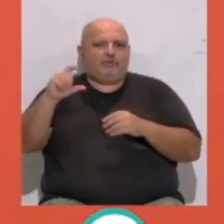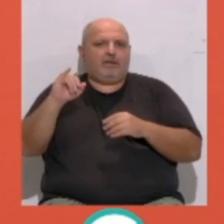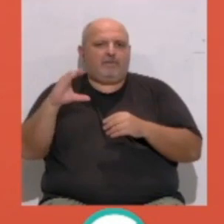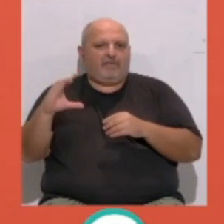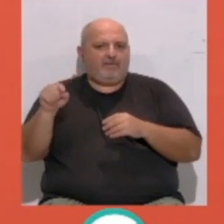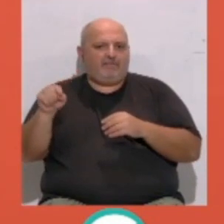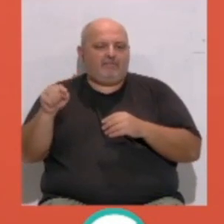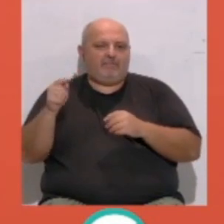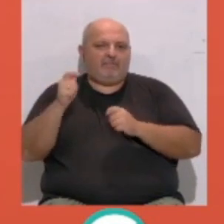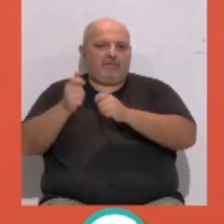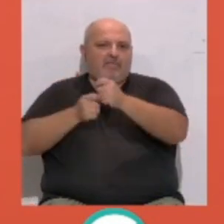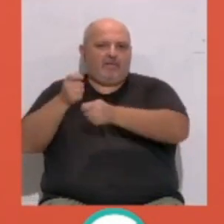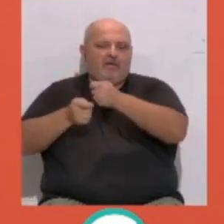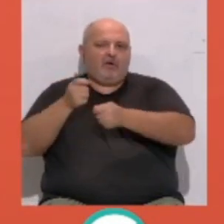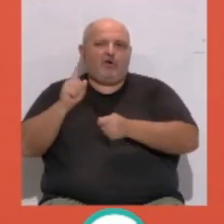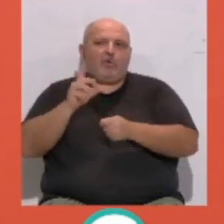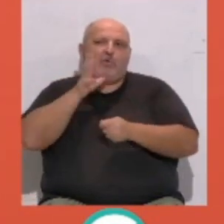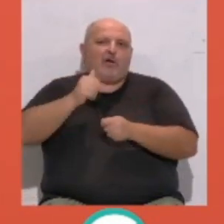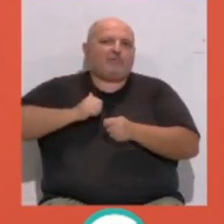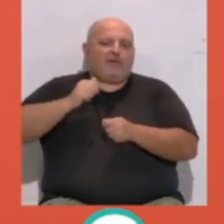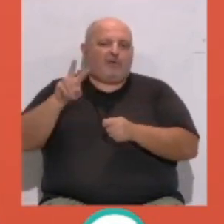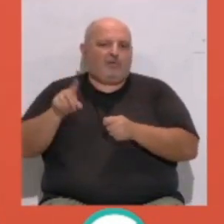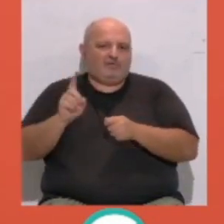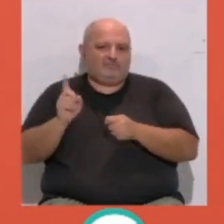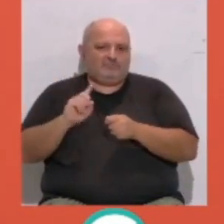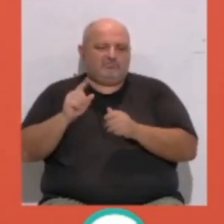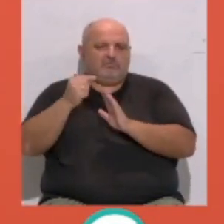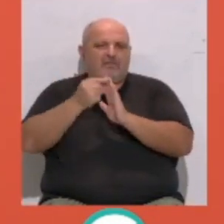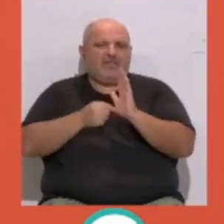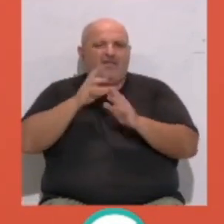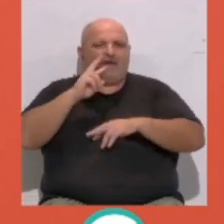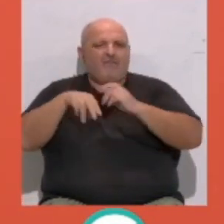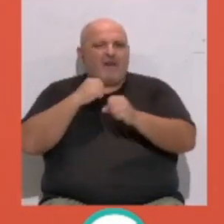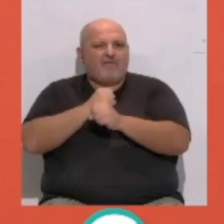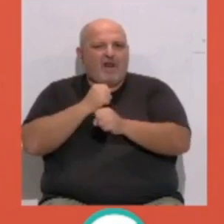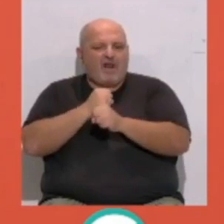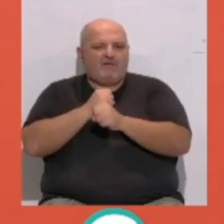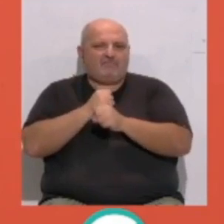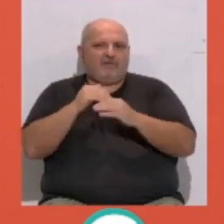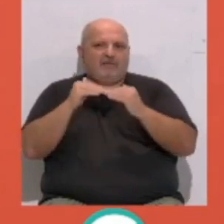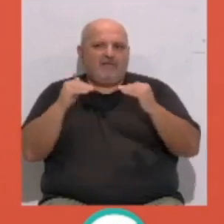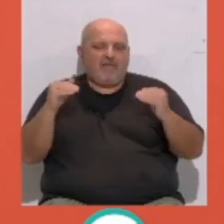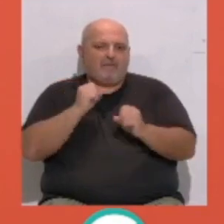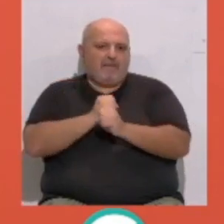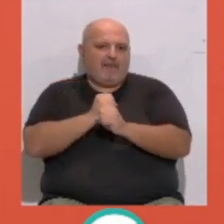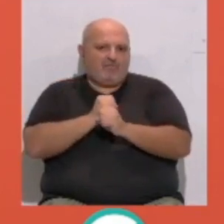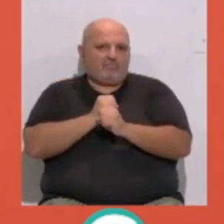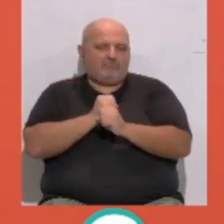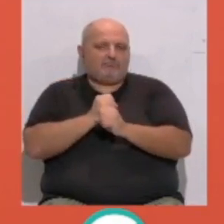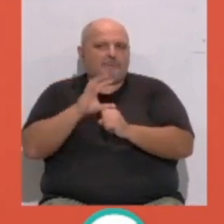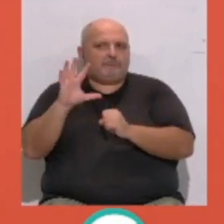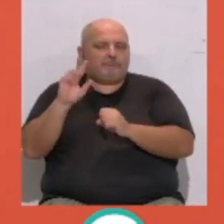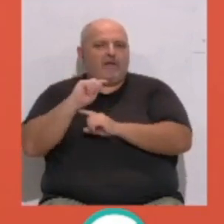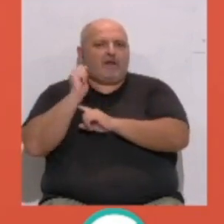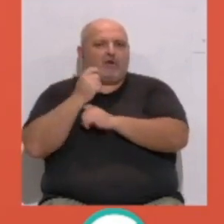al IPC y estas aportaciones. No es fruto de la casualidad. Medidas como la reforma laboral, que aporta estabilidad al empleo, que está consiguiendo